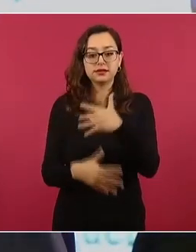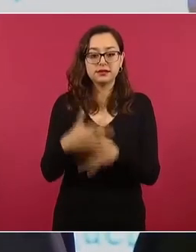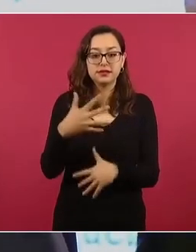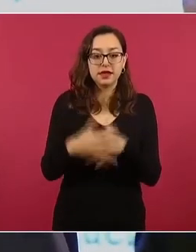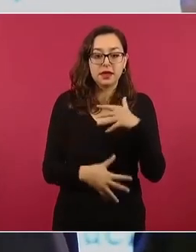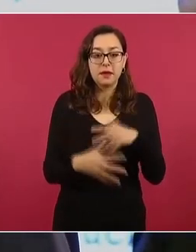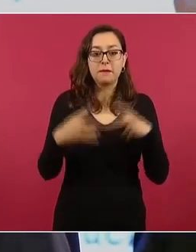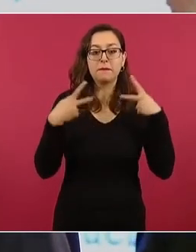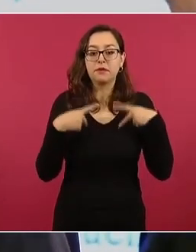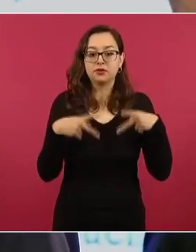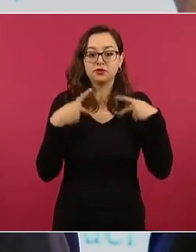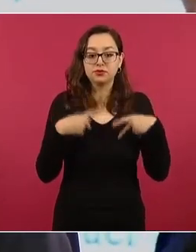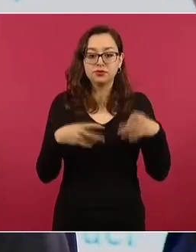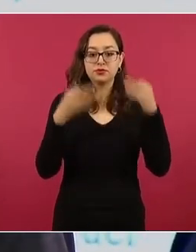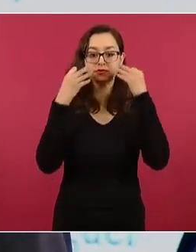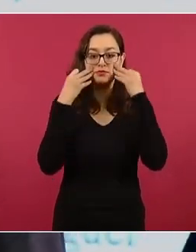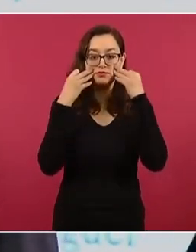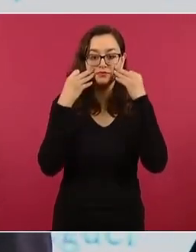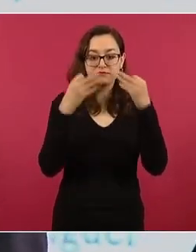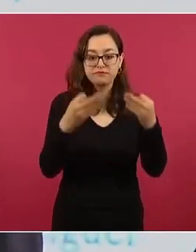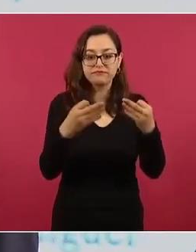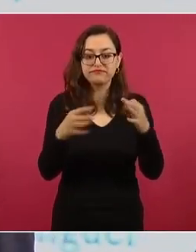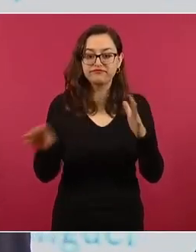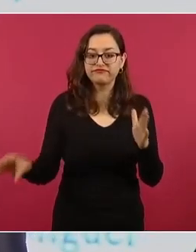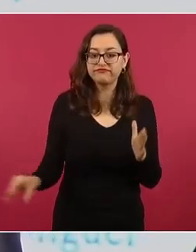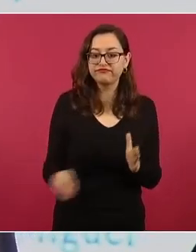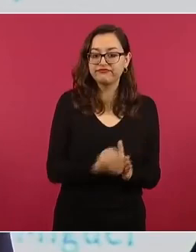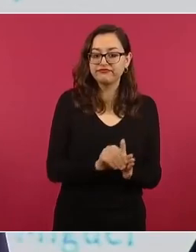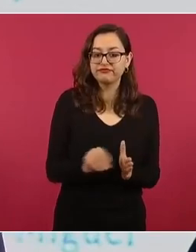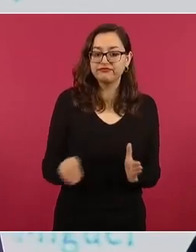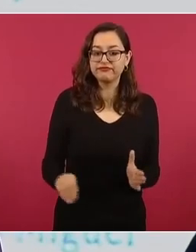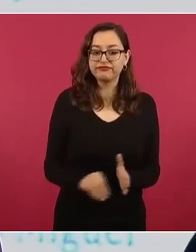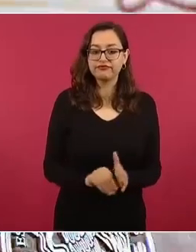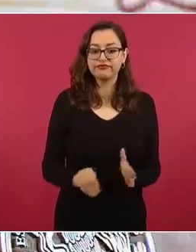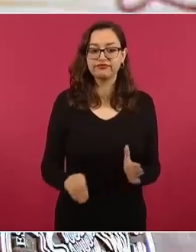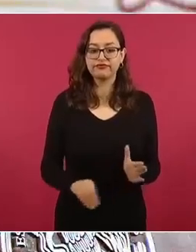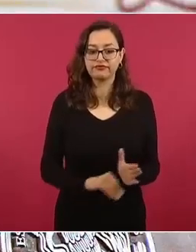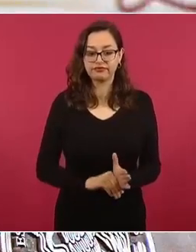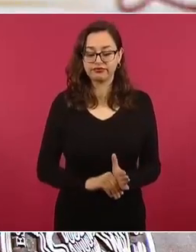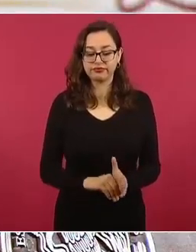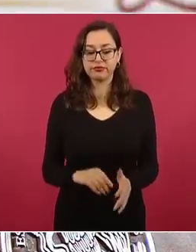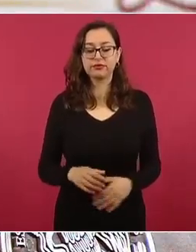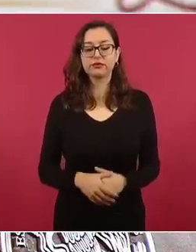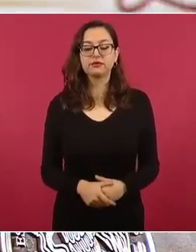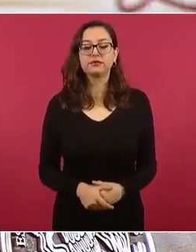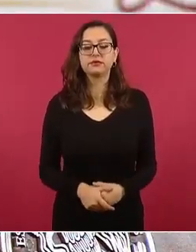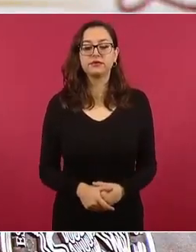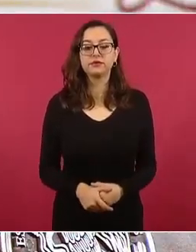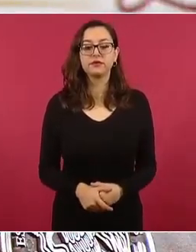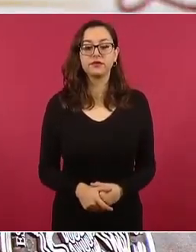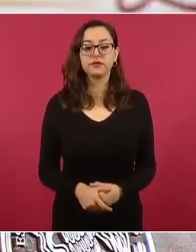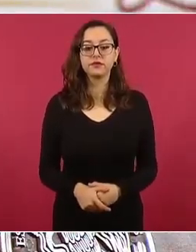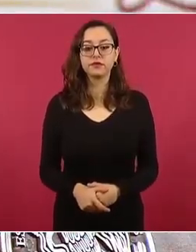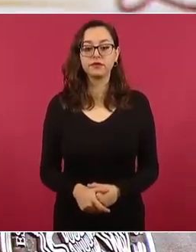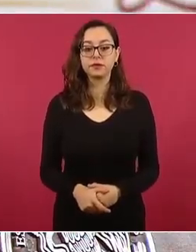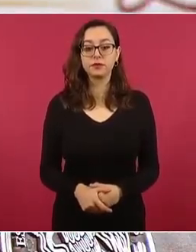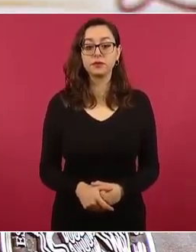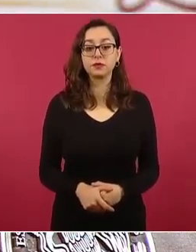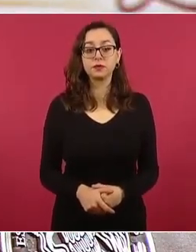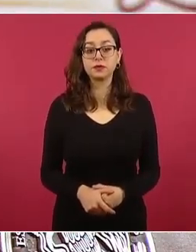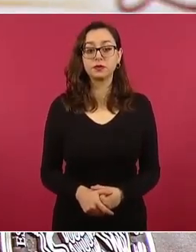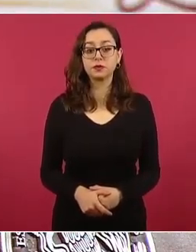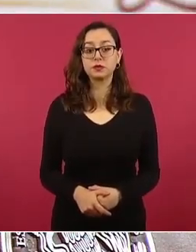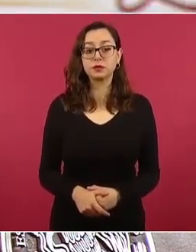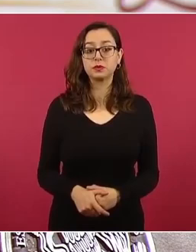que conocen o estuvieron involucradas en los hechos. Dicen algunos de los críticos que el